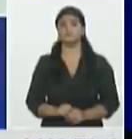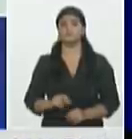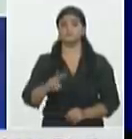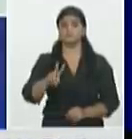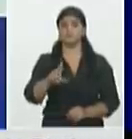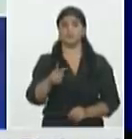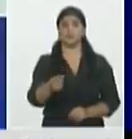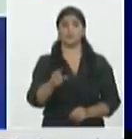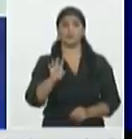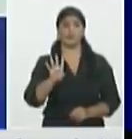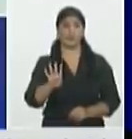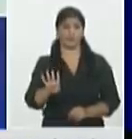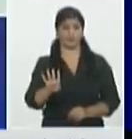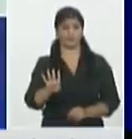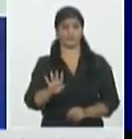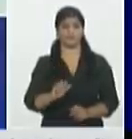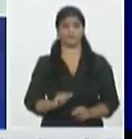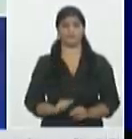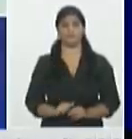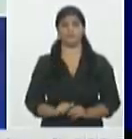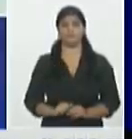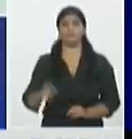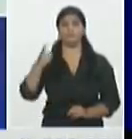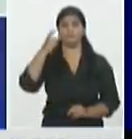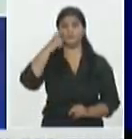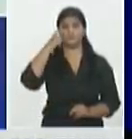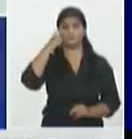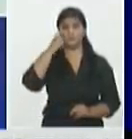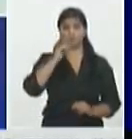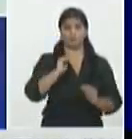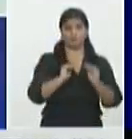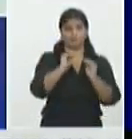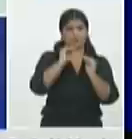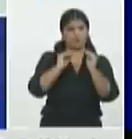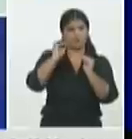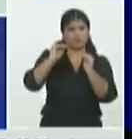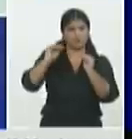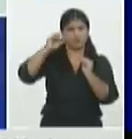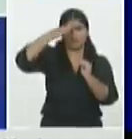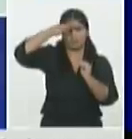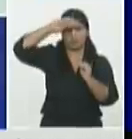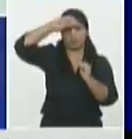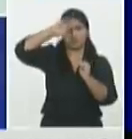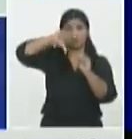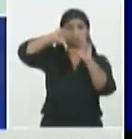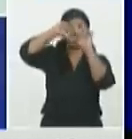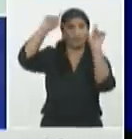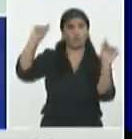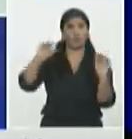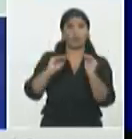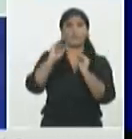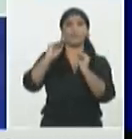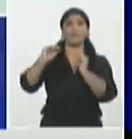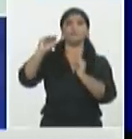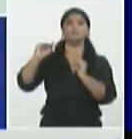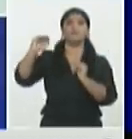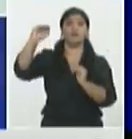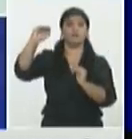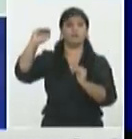por 100.000 habitantes ahí ustedes ven la curva de Cuba su último 15 días elevada